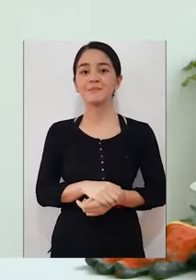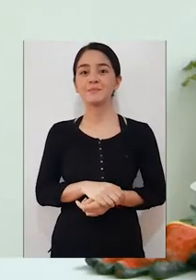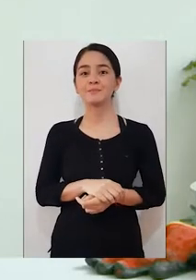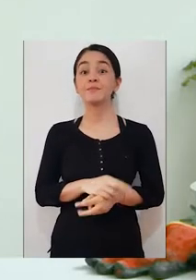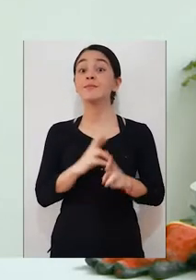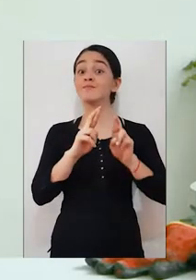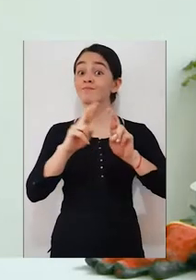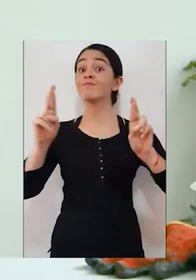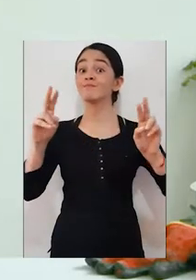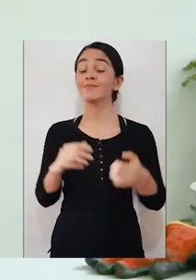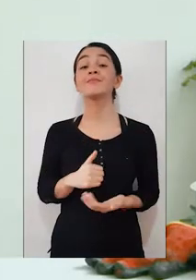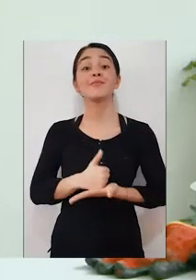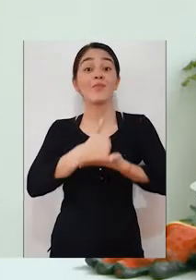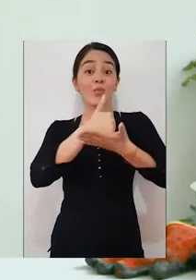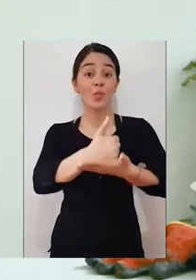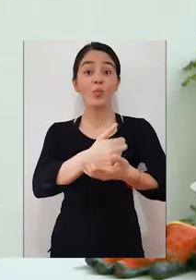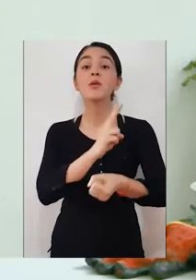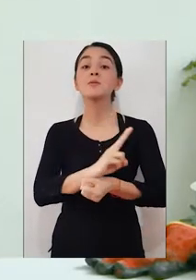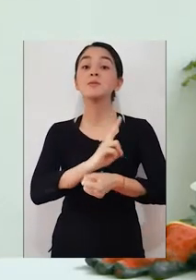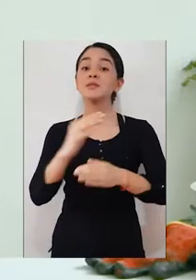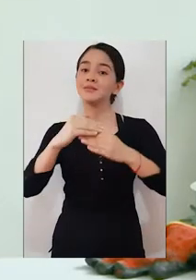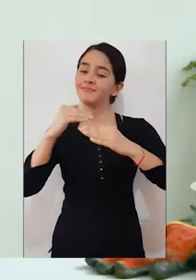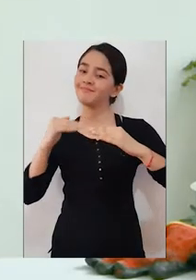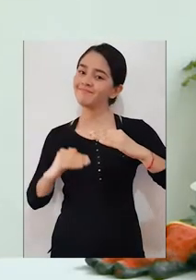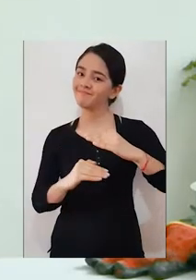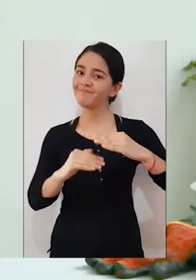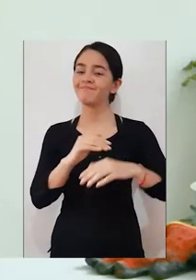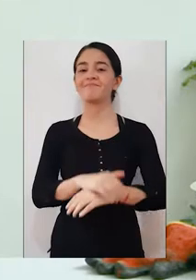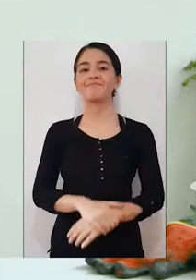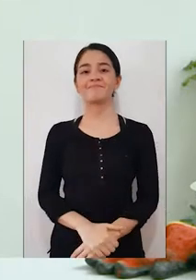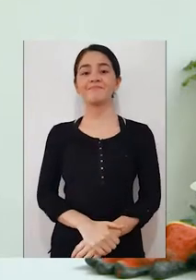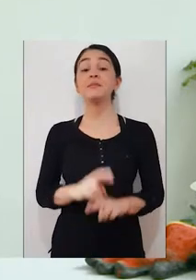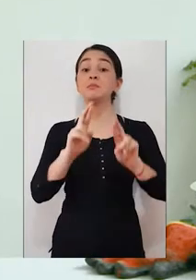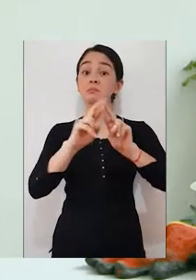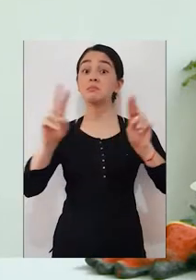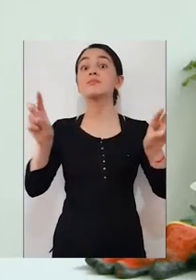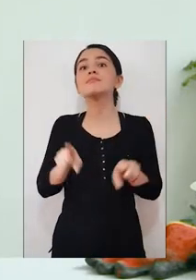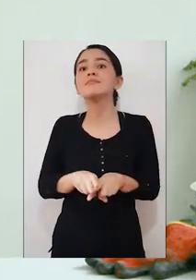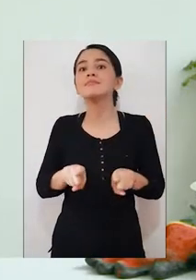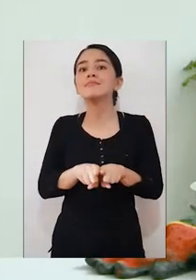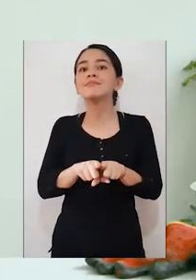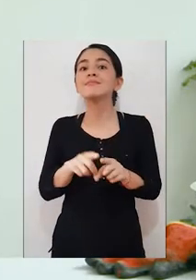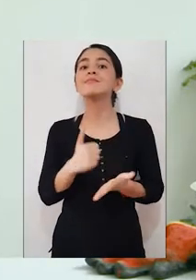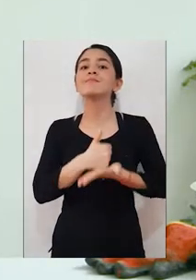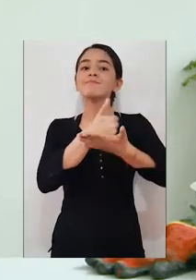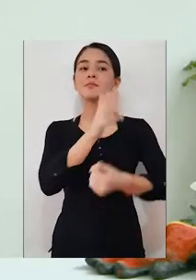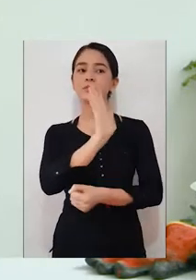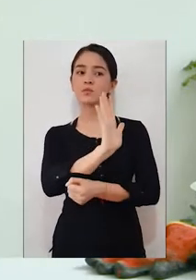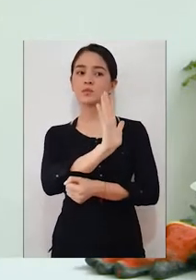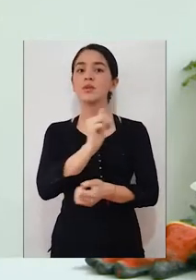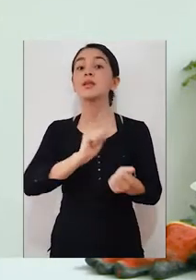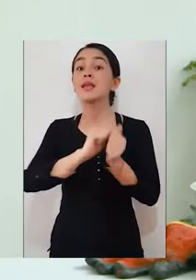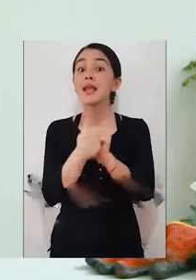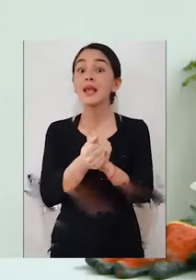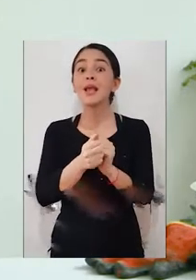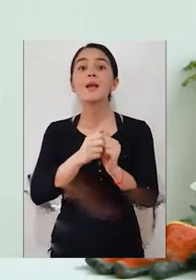reciclados nos ayudan a utilizar menos materias primas. Reciclar también nos ayuda a detener el cambio climático, por lo que